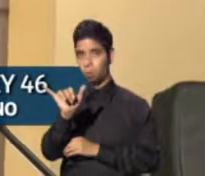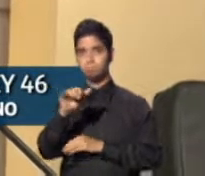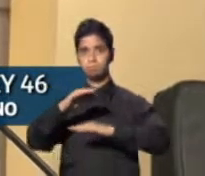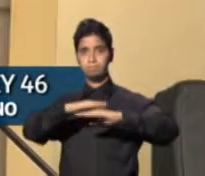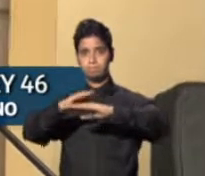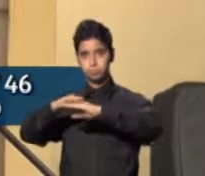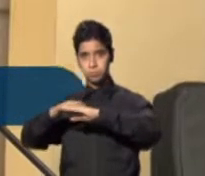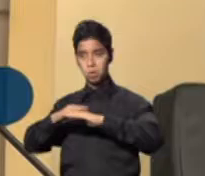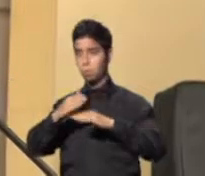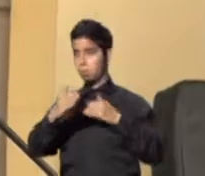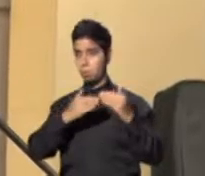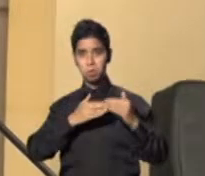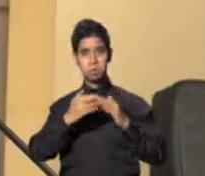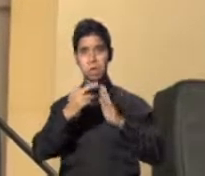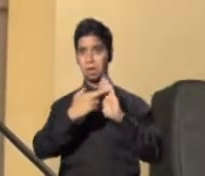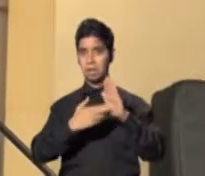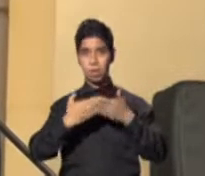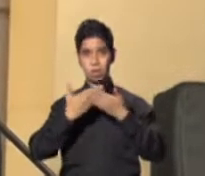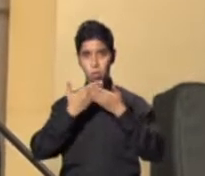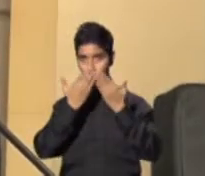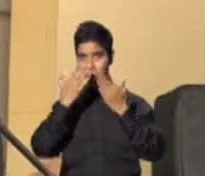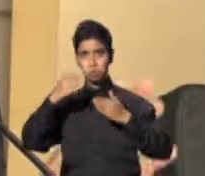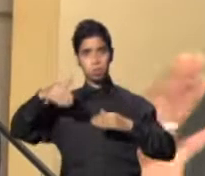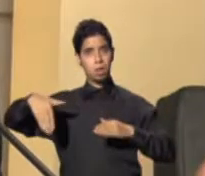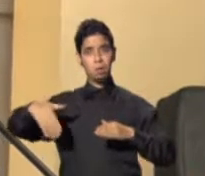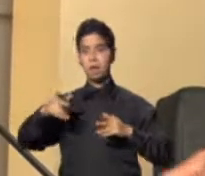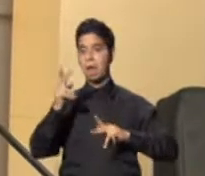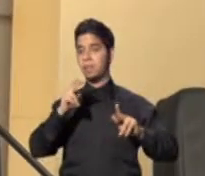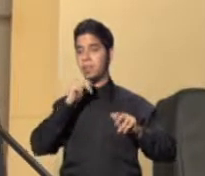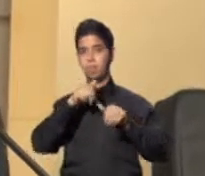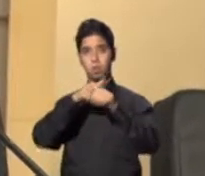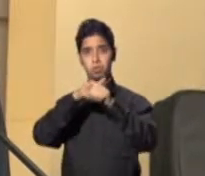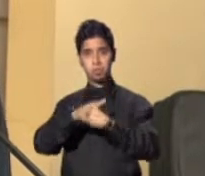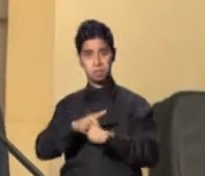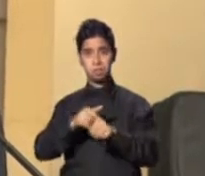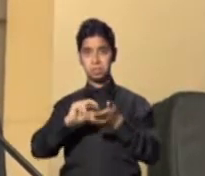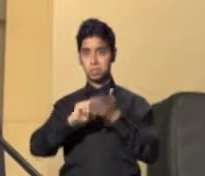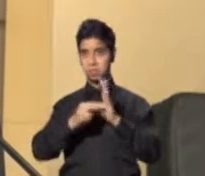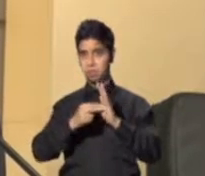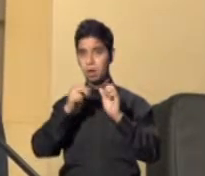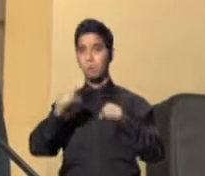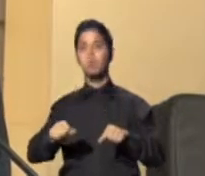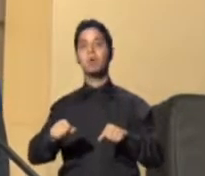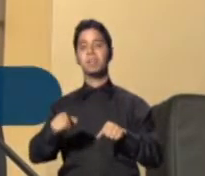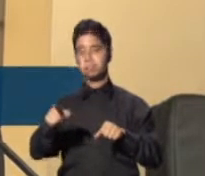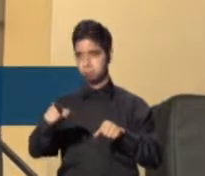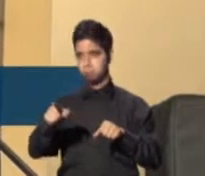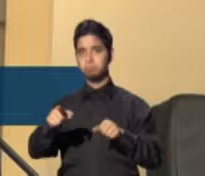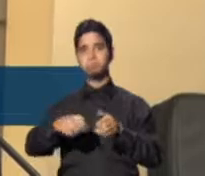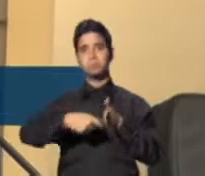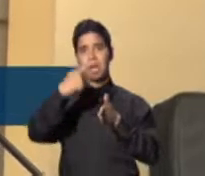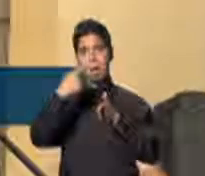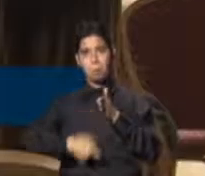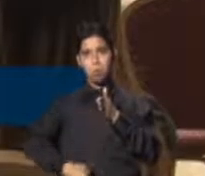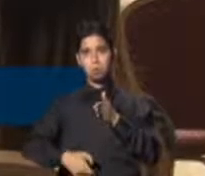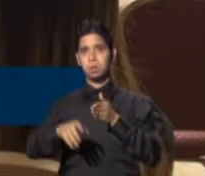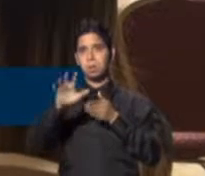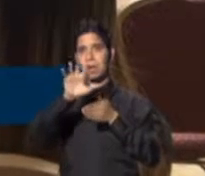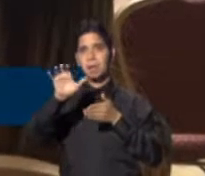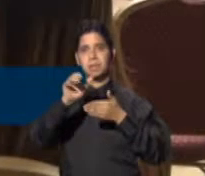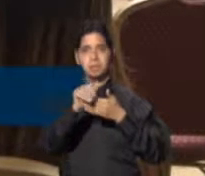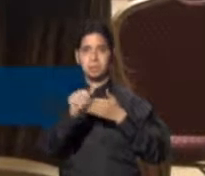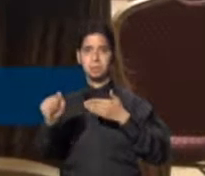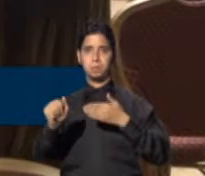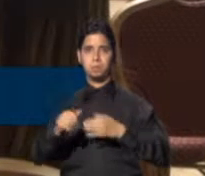de que aún no existe reglamento para la ley, quienes incumplan con el estatuto podrían incurrir en delito menos grave, exponiéndose a recibir una